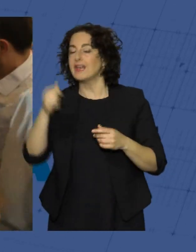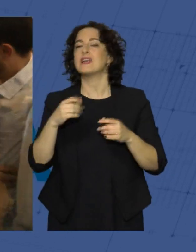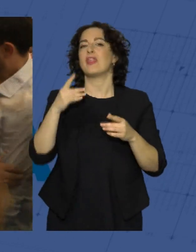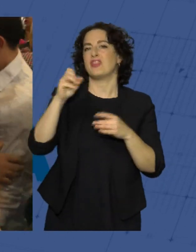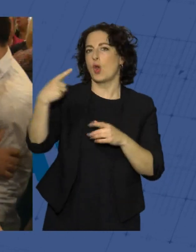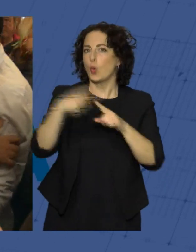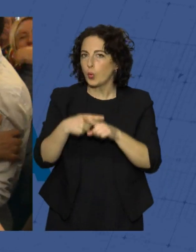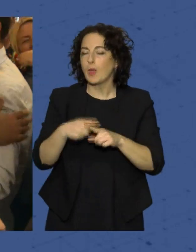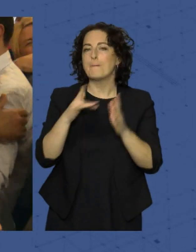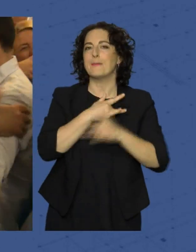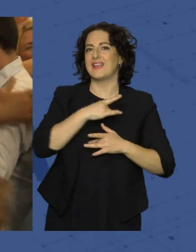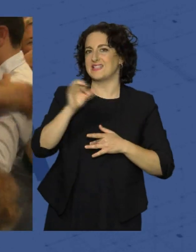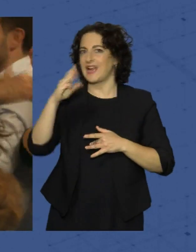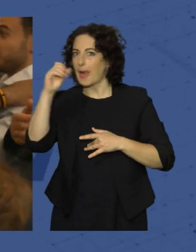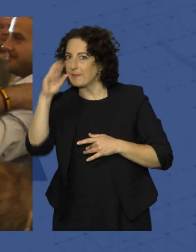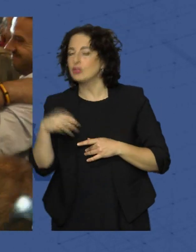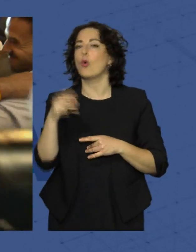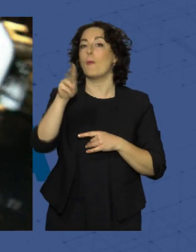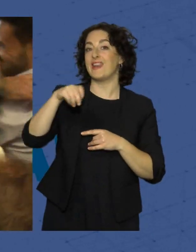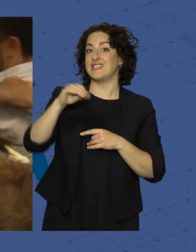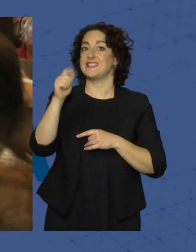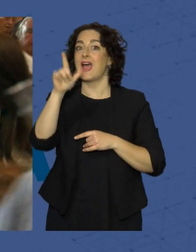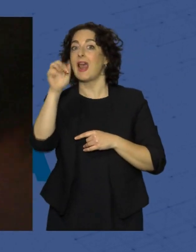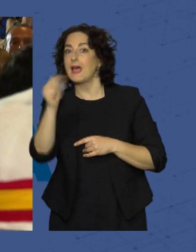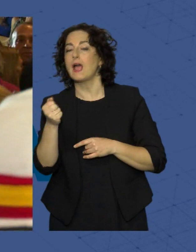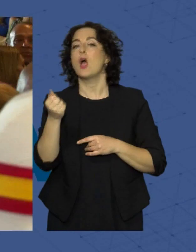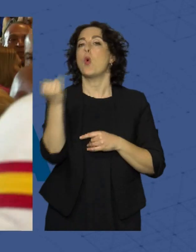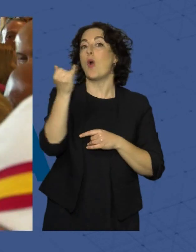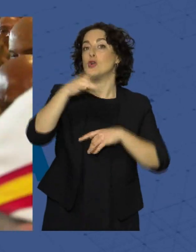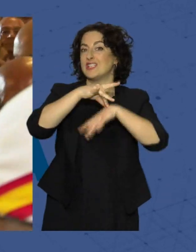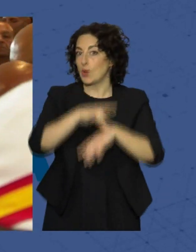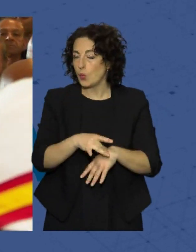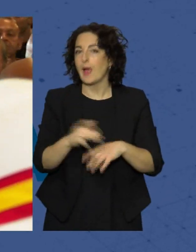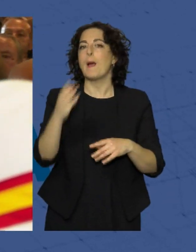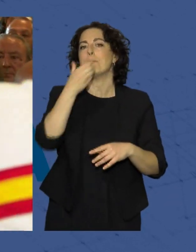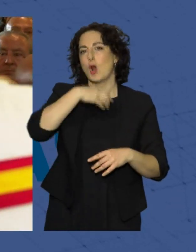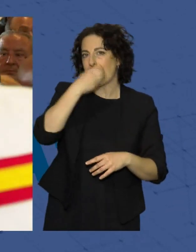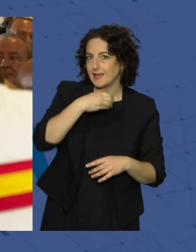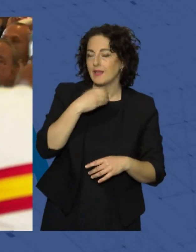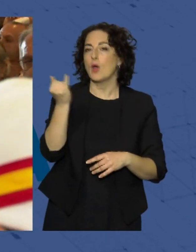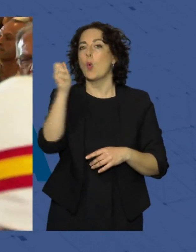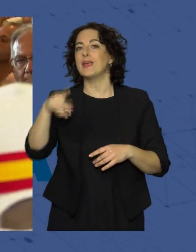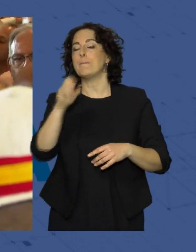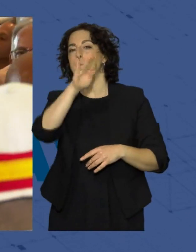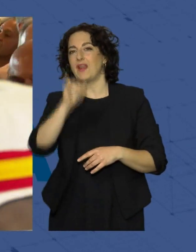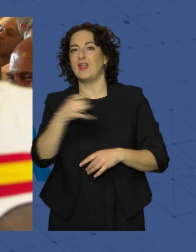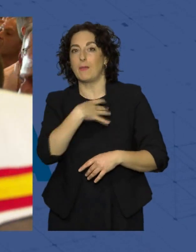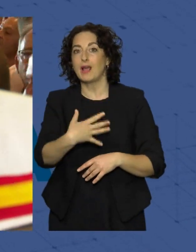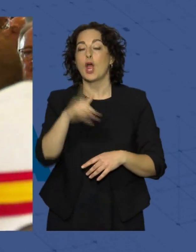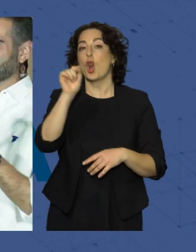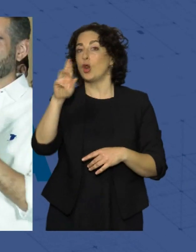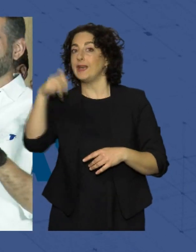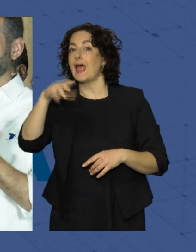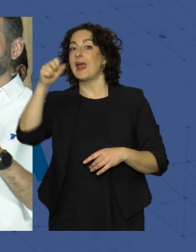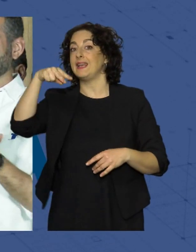María Sacramento Sánchez, Vanessa Lara, Juan José Segura, María del Mar García Lorca, Paola Lainez, Joaquín Pérez de la Blanca, Lorena Nieto y Óscar